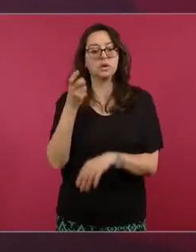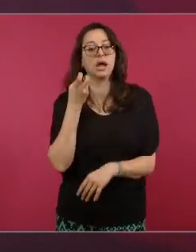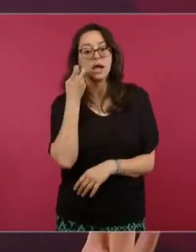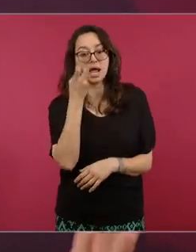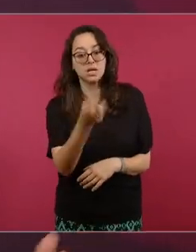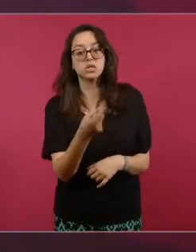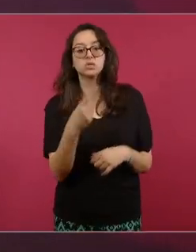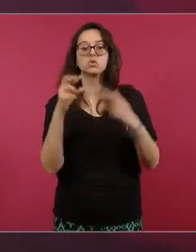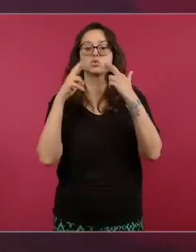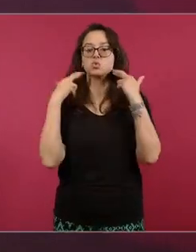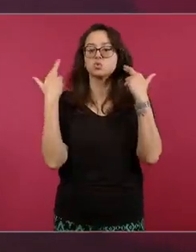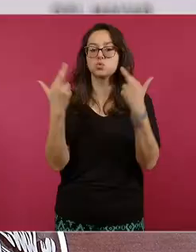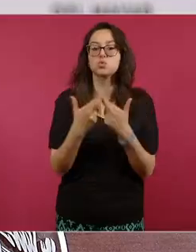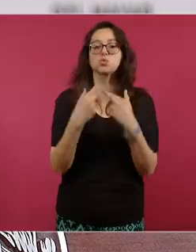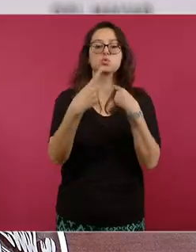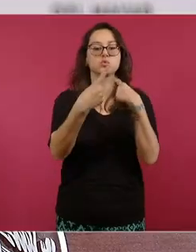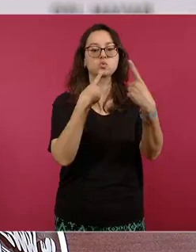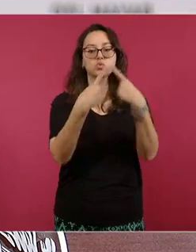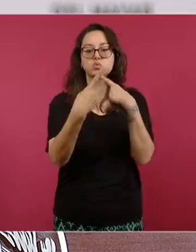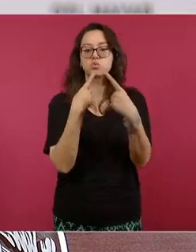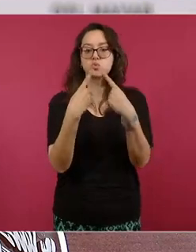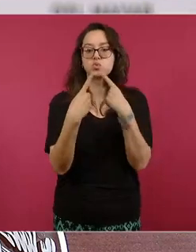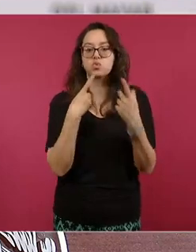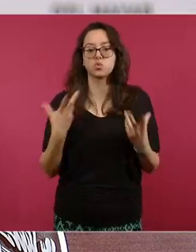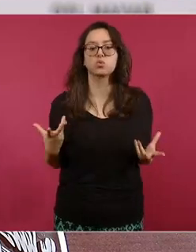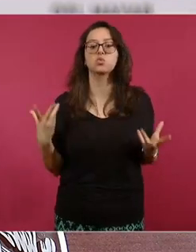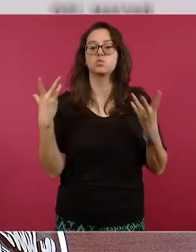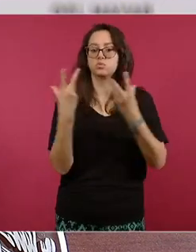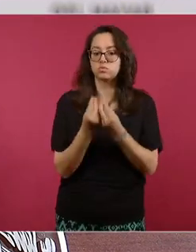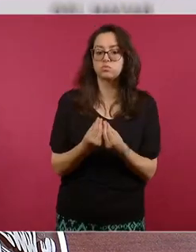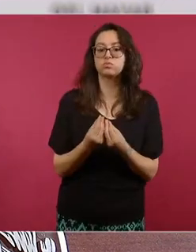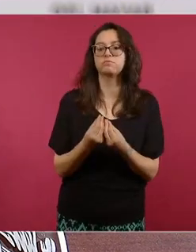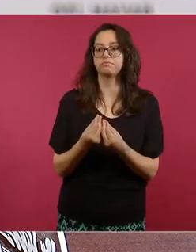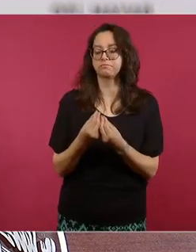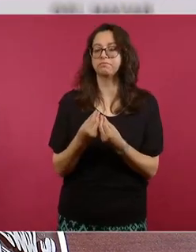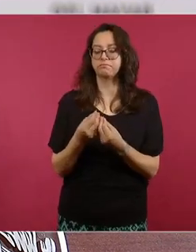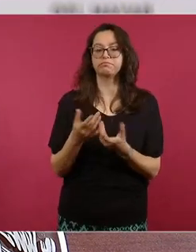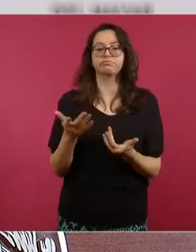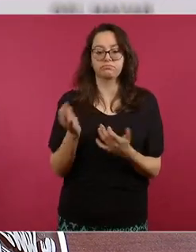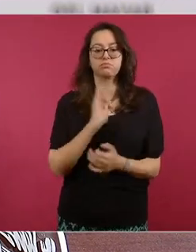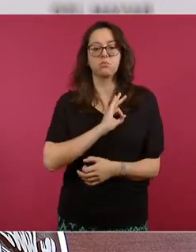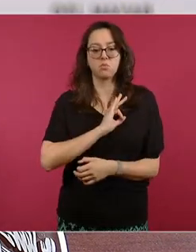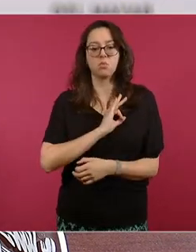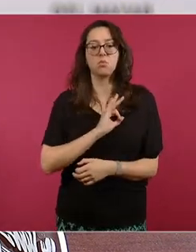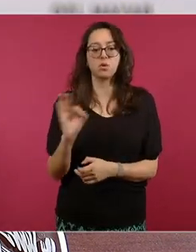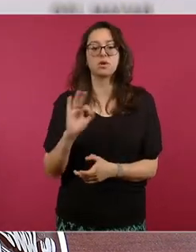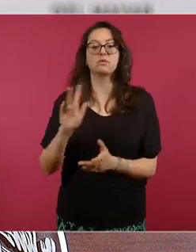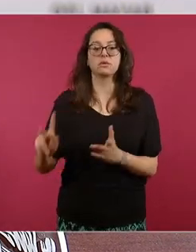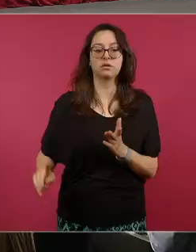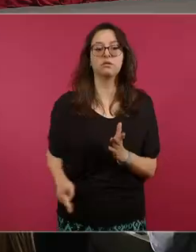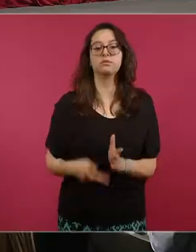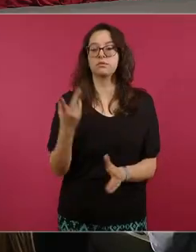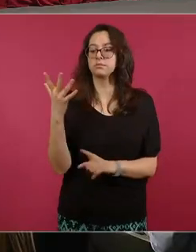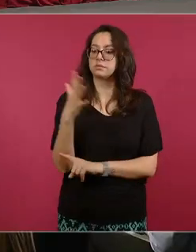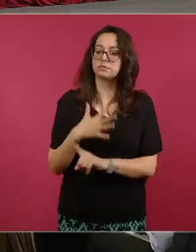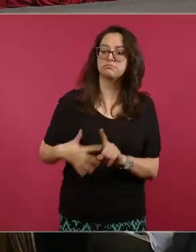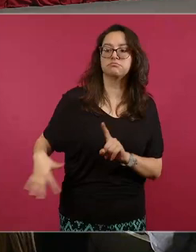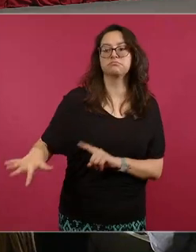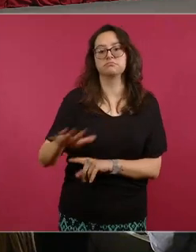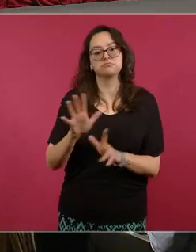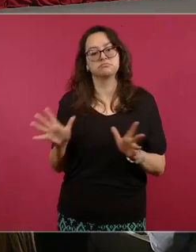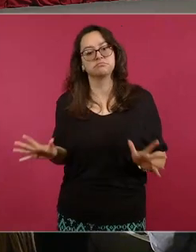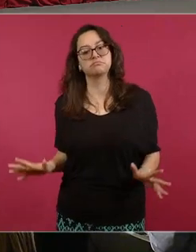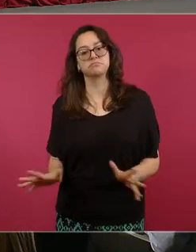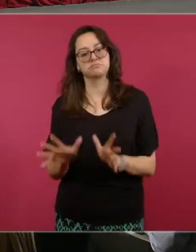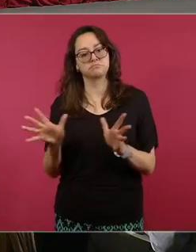reuniones para hacer este plan conjunto que nos permita reactivar toda esta zona que es el corazón